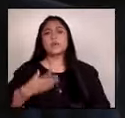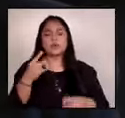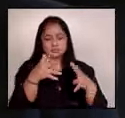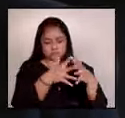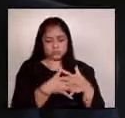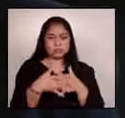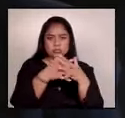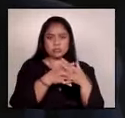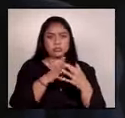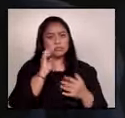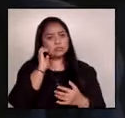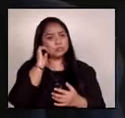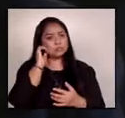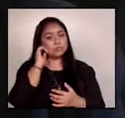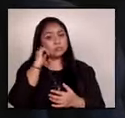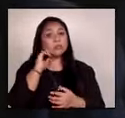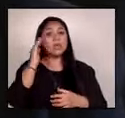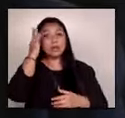Unidos de América.